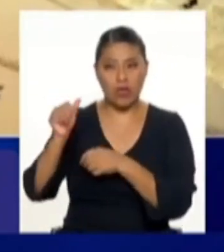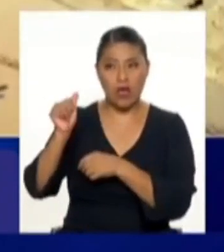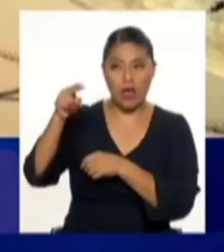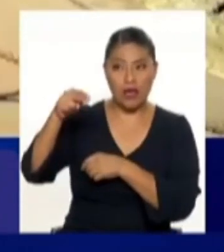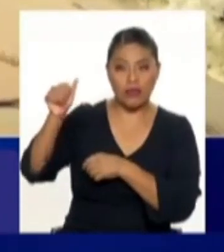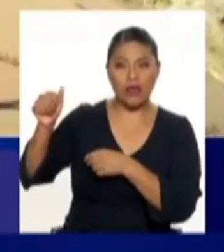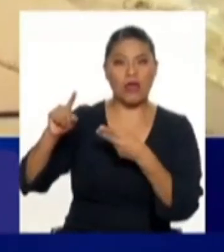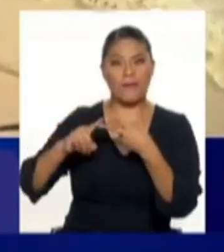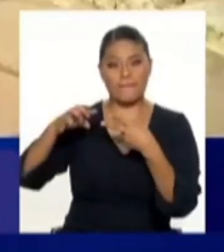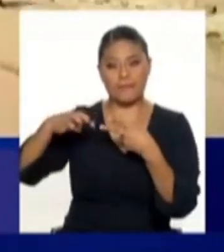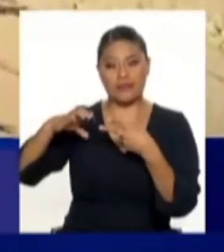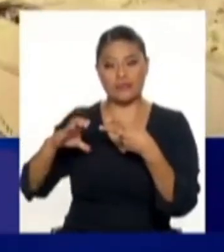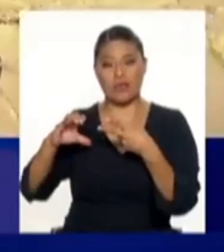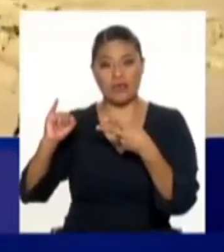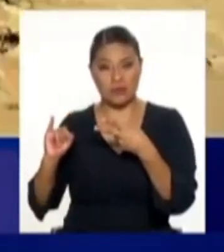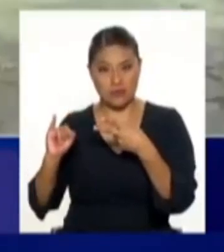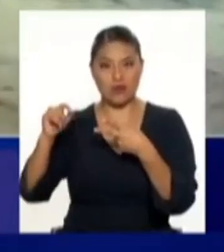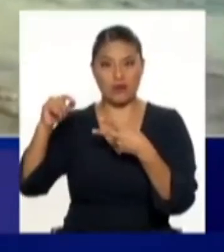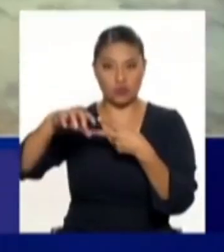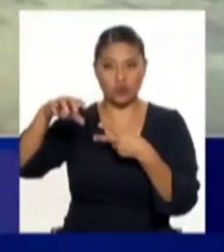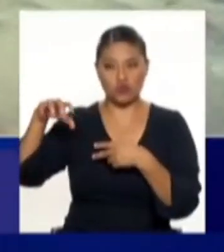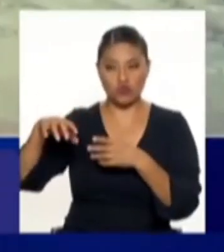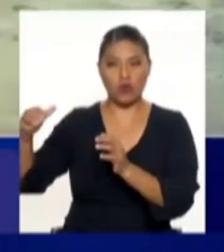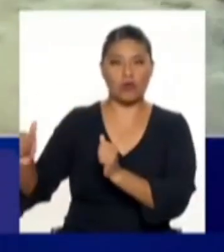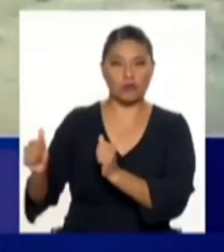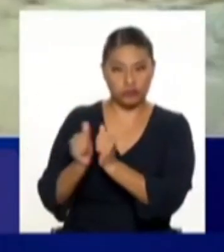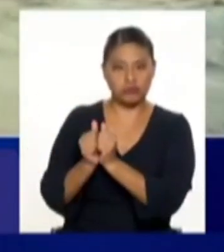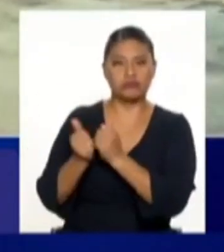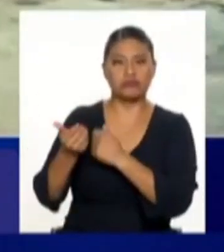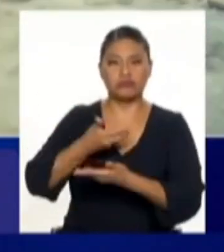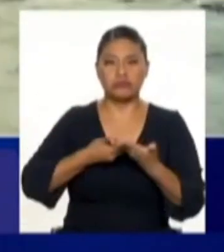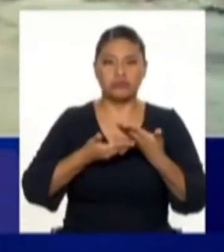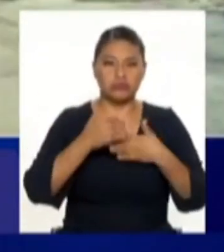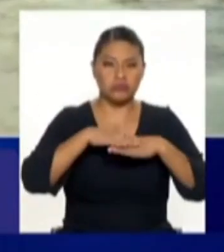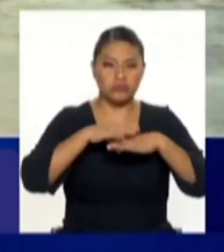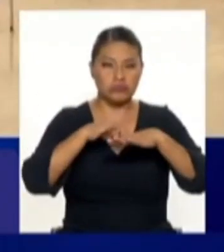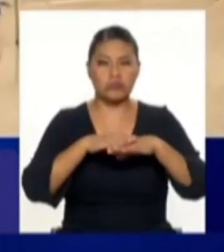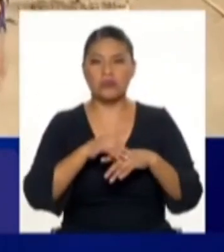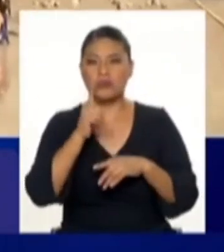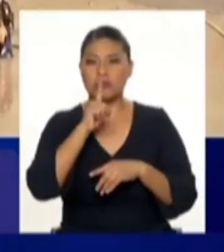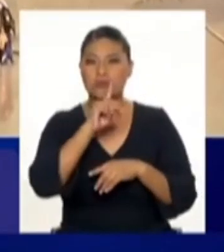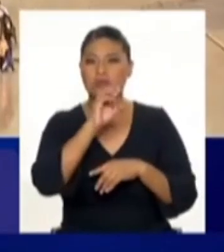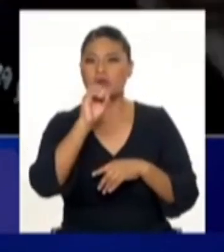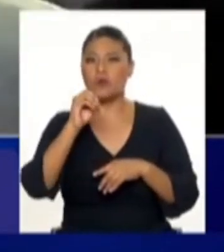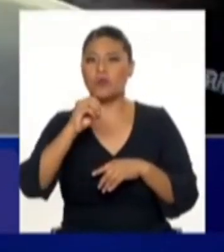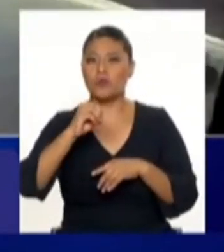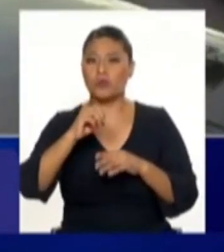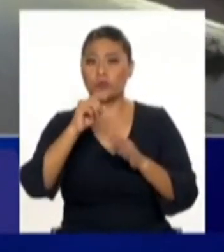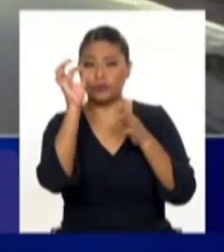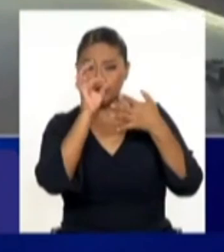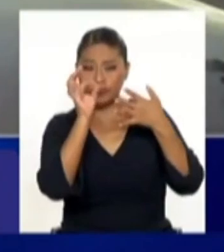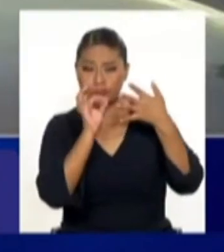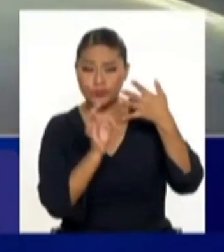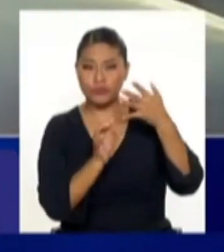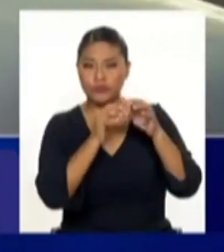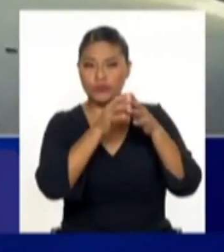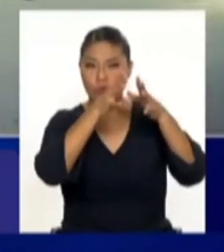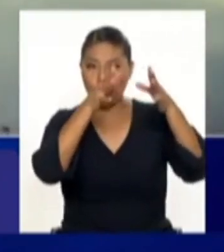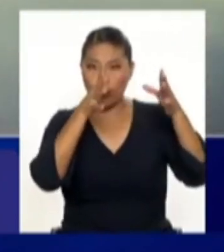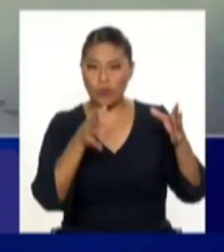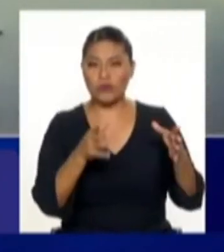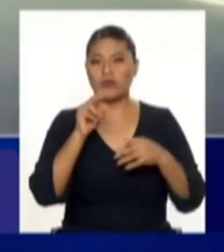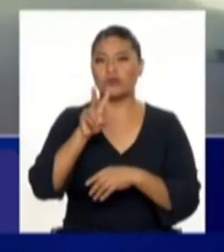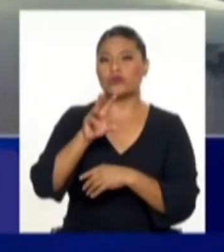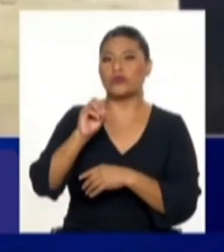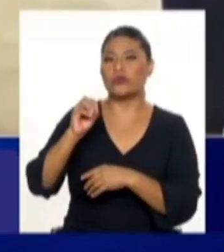para poder intervenir más aproximadamente 100 puntos neurálgicos que va a representar largamente los 200